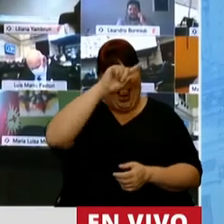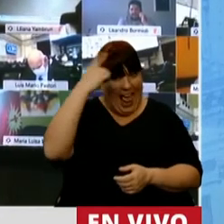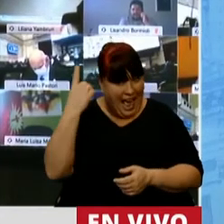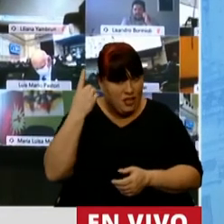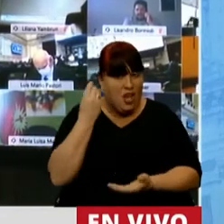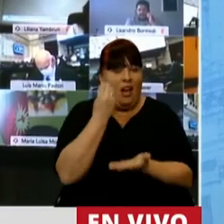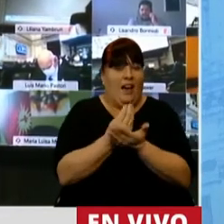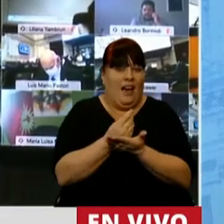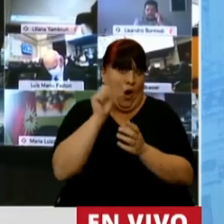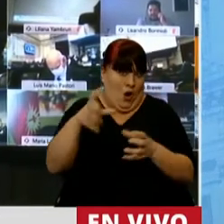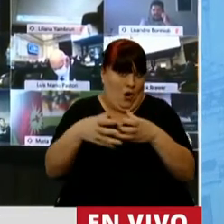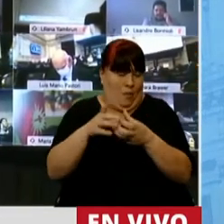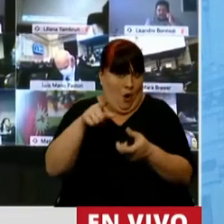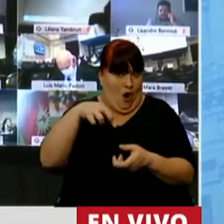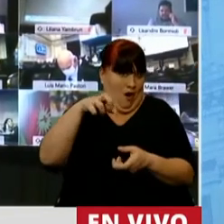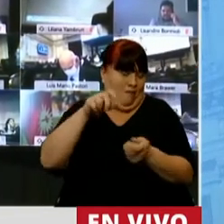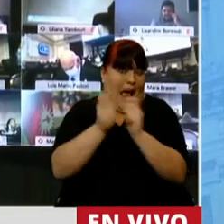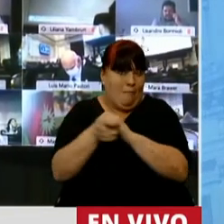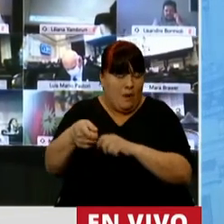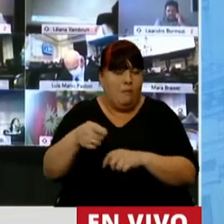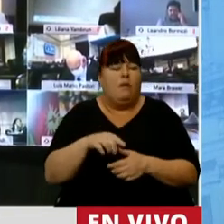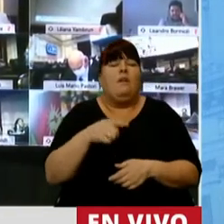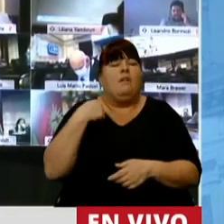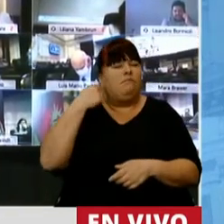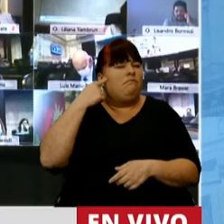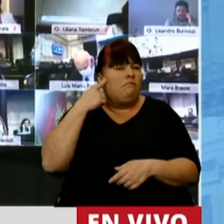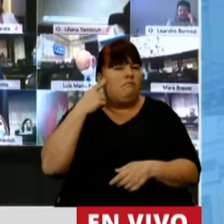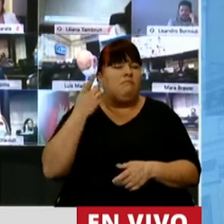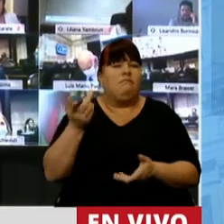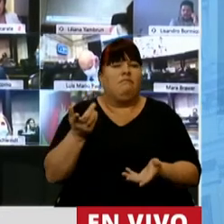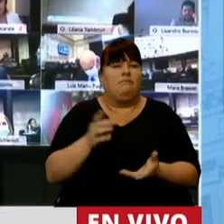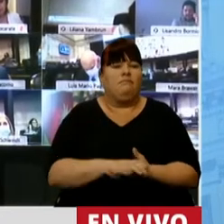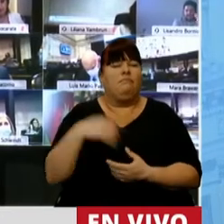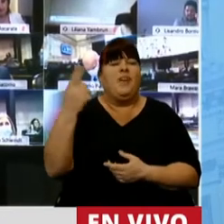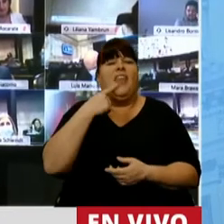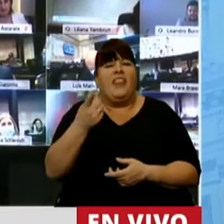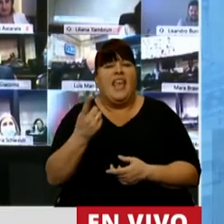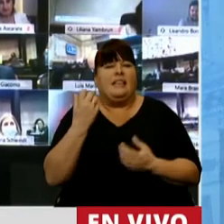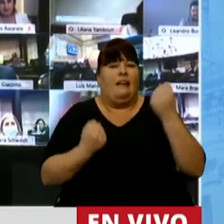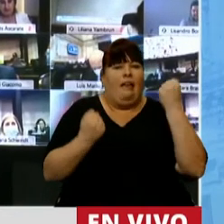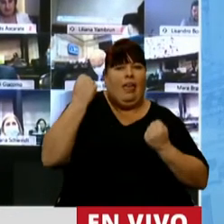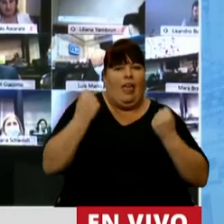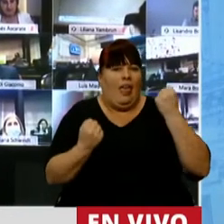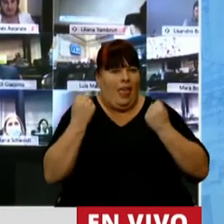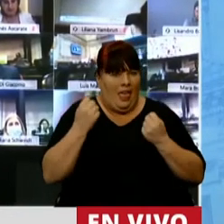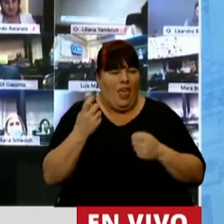que conduce el interbloque yo he escuchado decir que hay austeridad